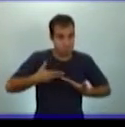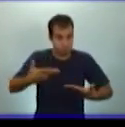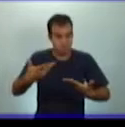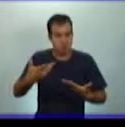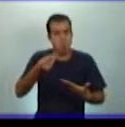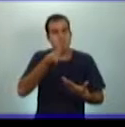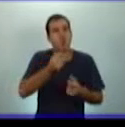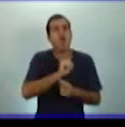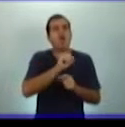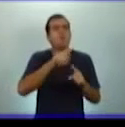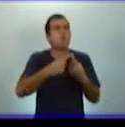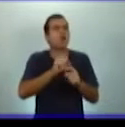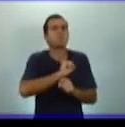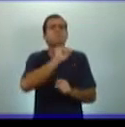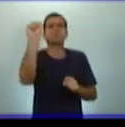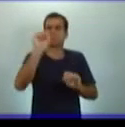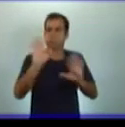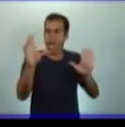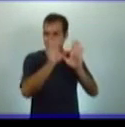en Cuba?